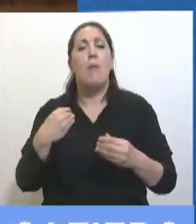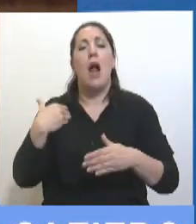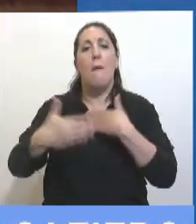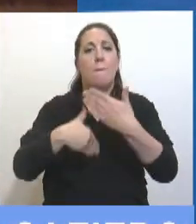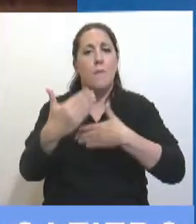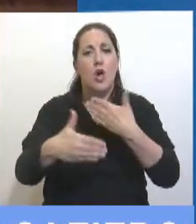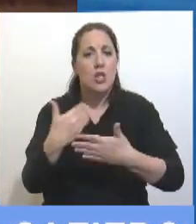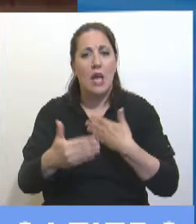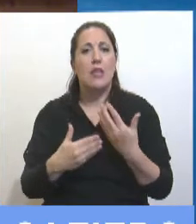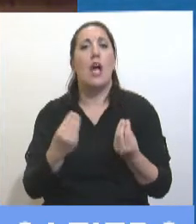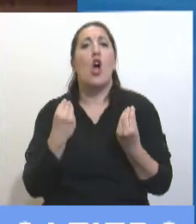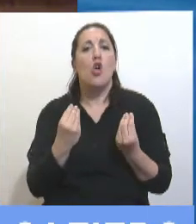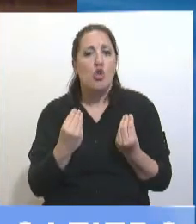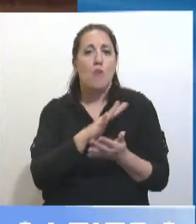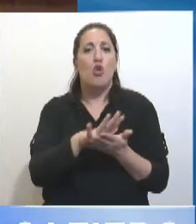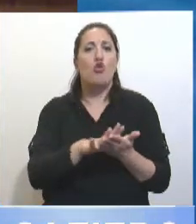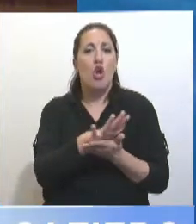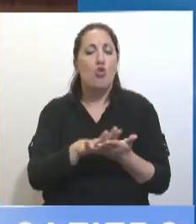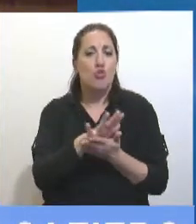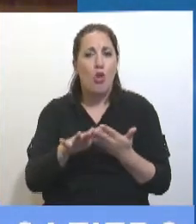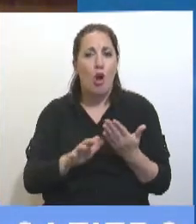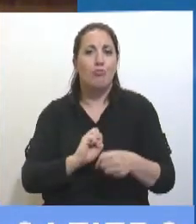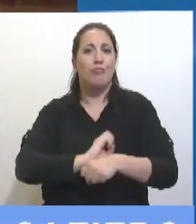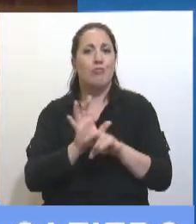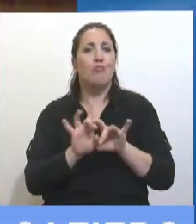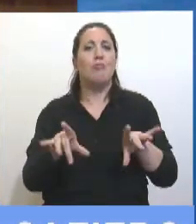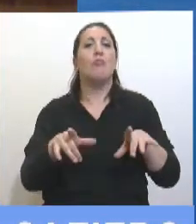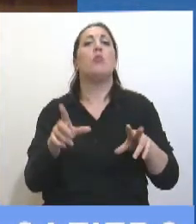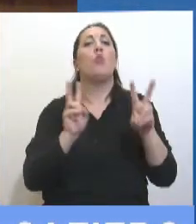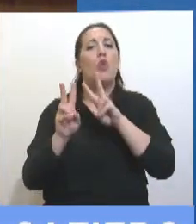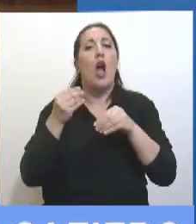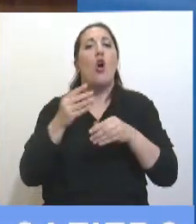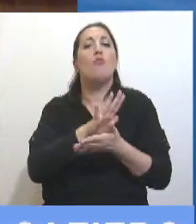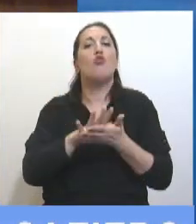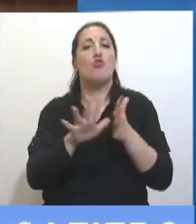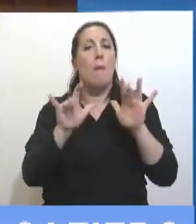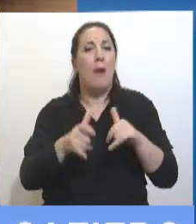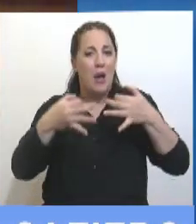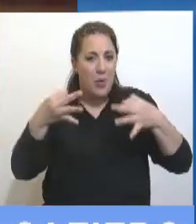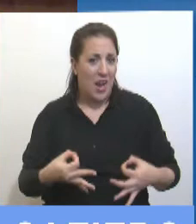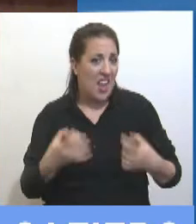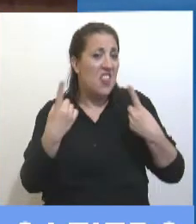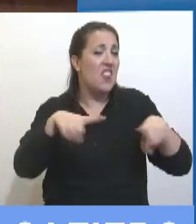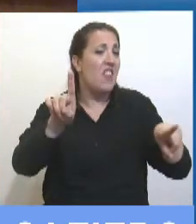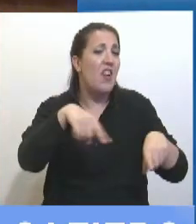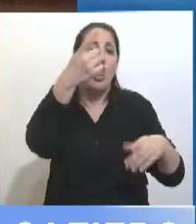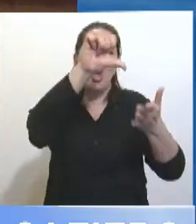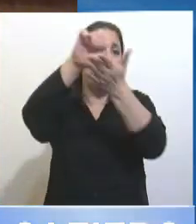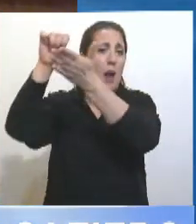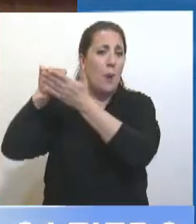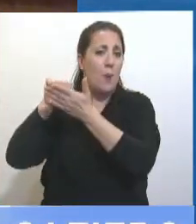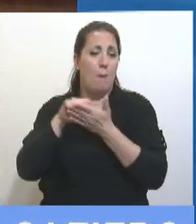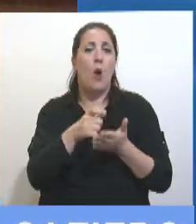de superación de la pandemia lo más armónico posible. No es el caso que pasó en otros países. Con solo ver